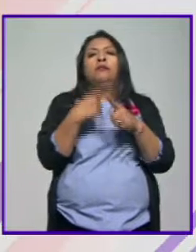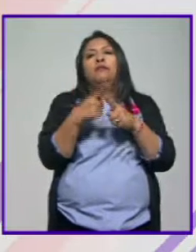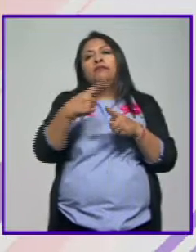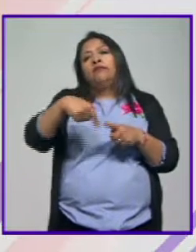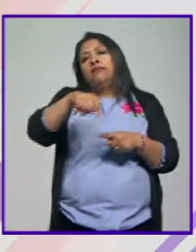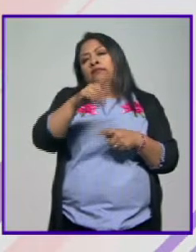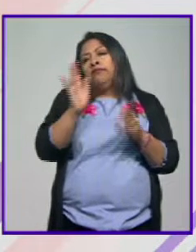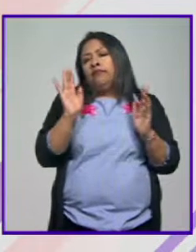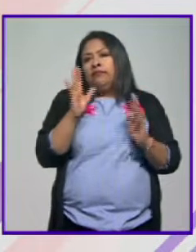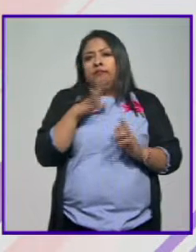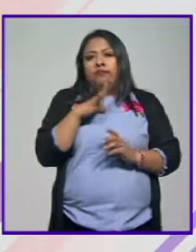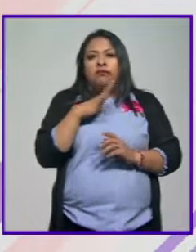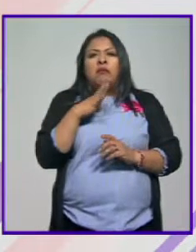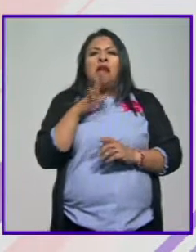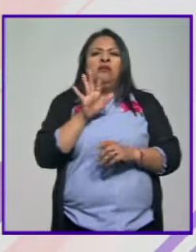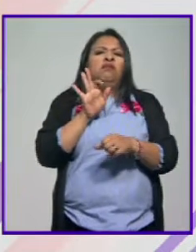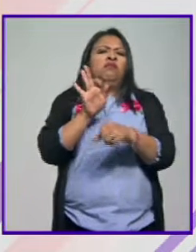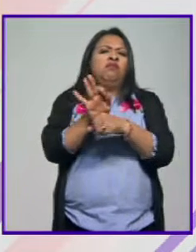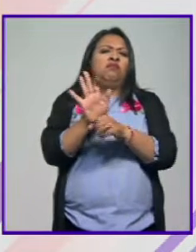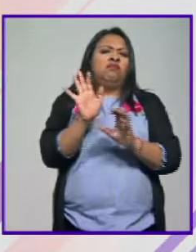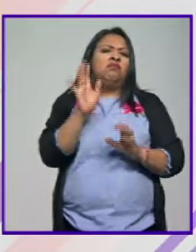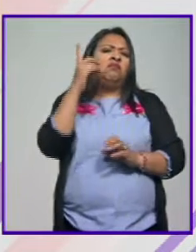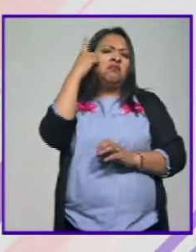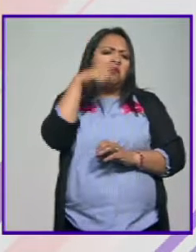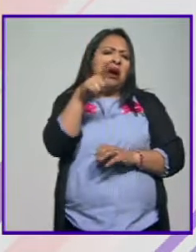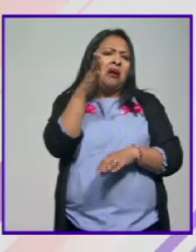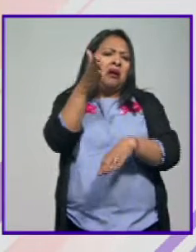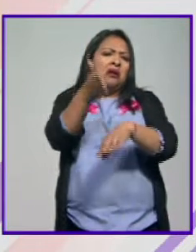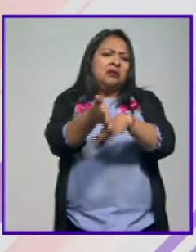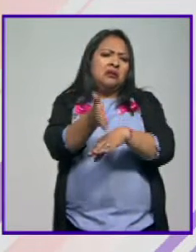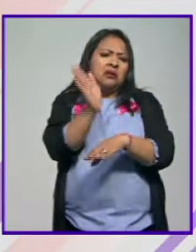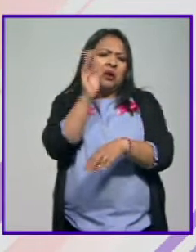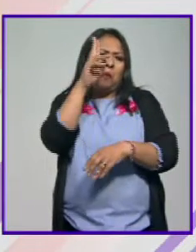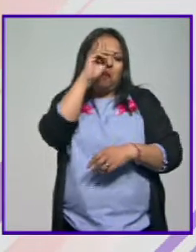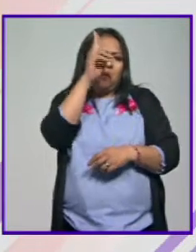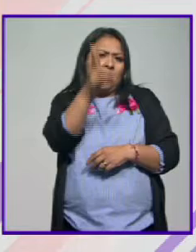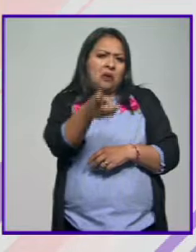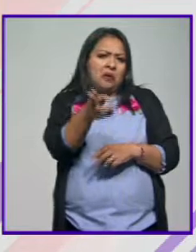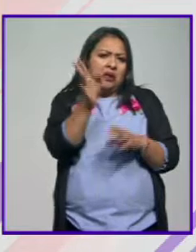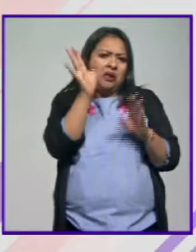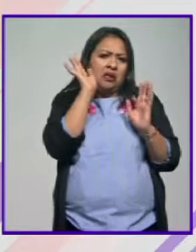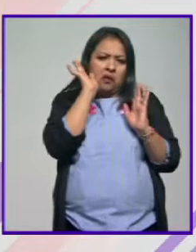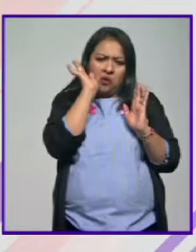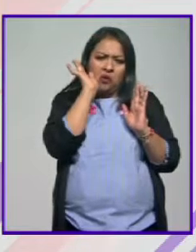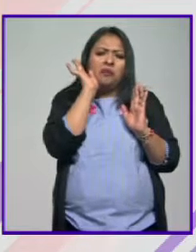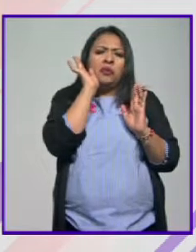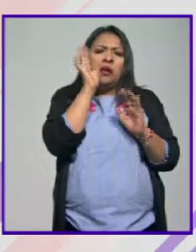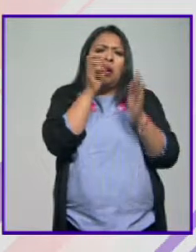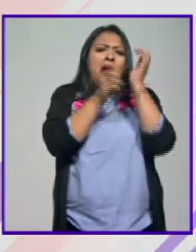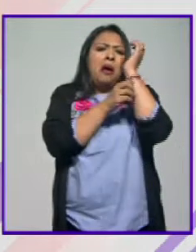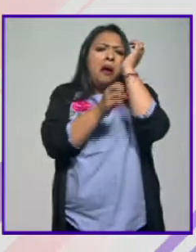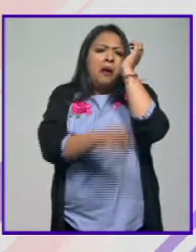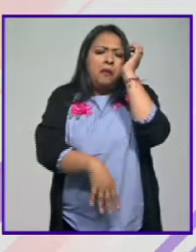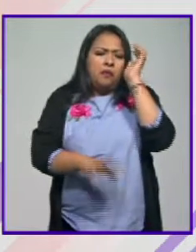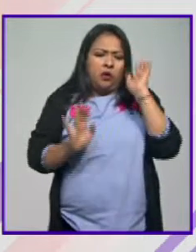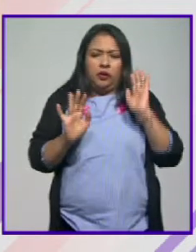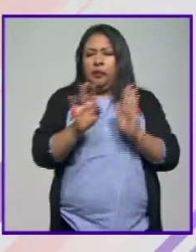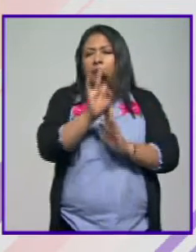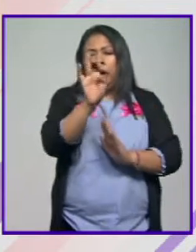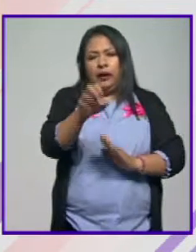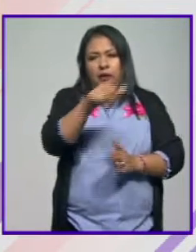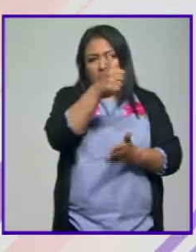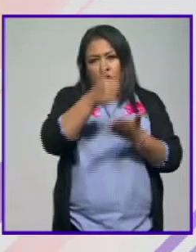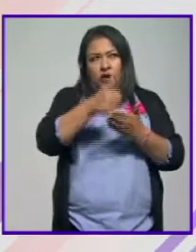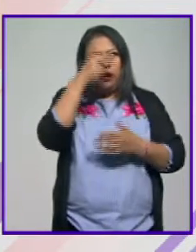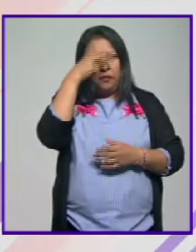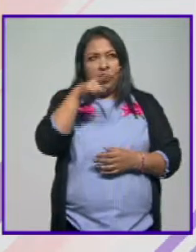están en favor de que se penalice o que se prohíba el aborto. Por ejemplo, la Ciudad